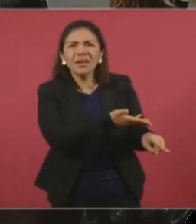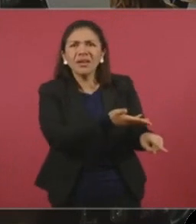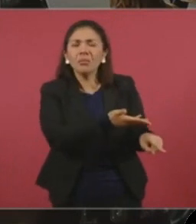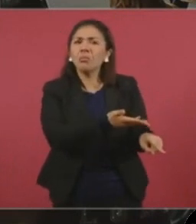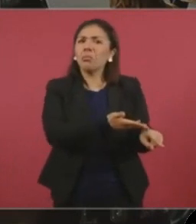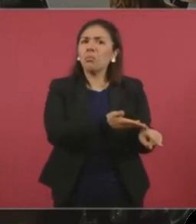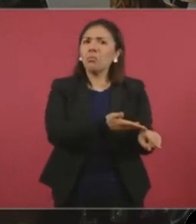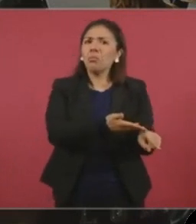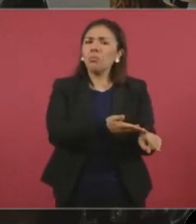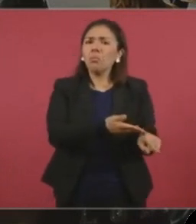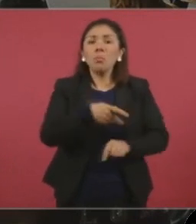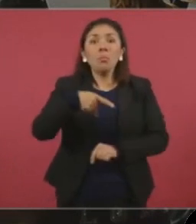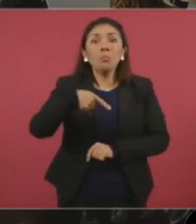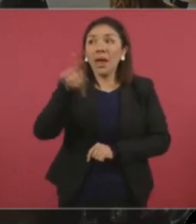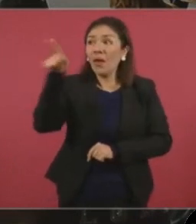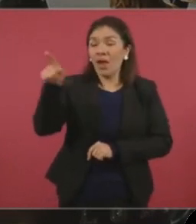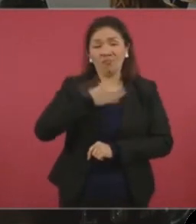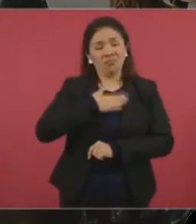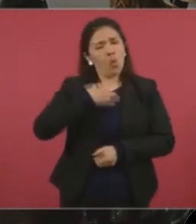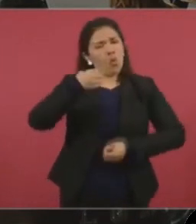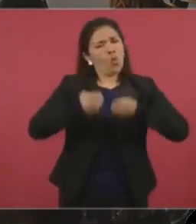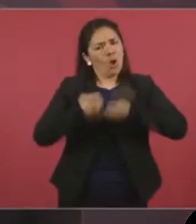los que imparten justicia